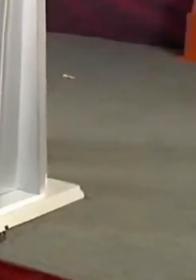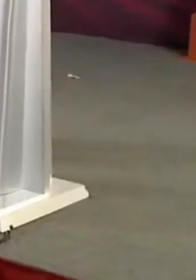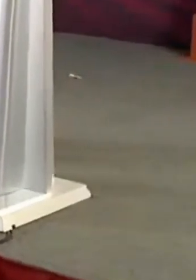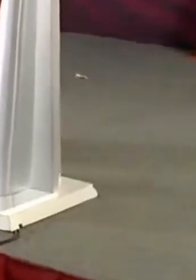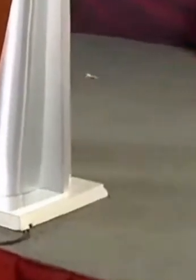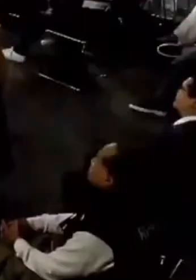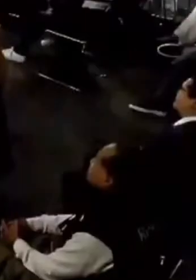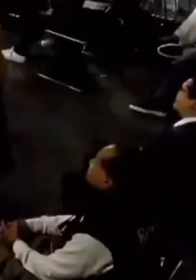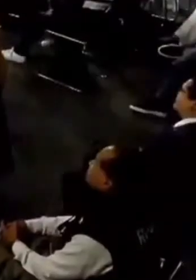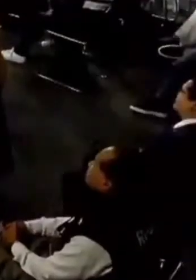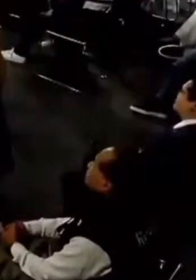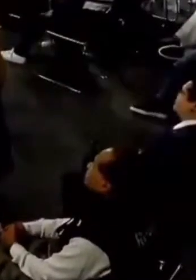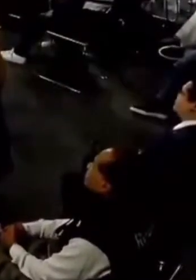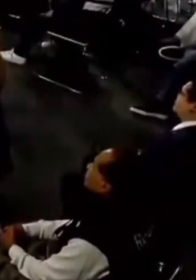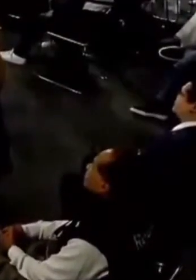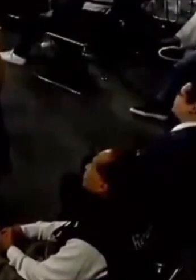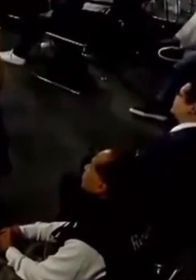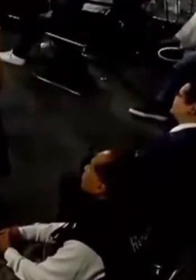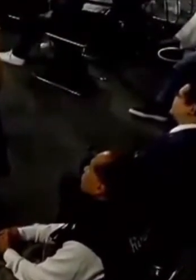Ven.